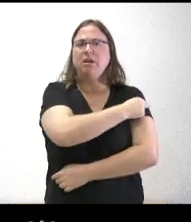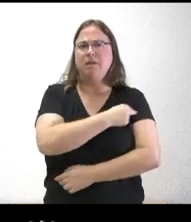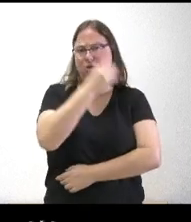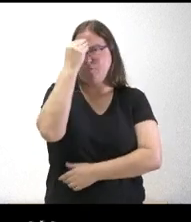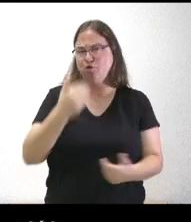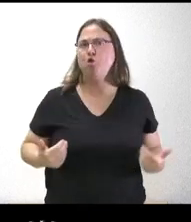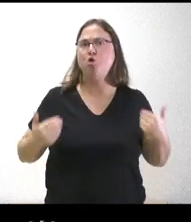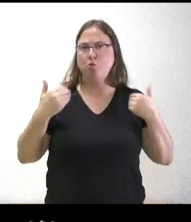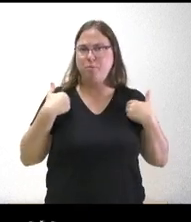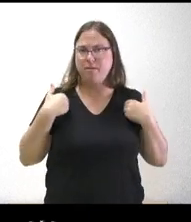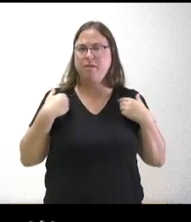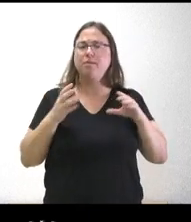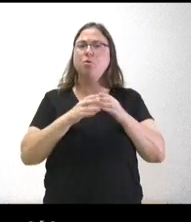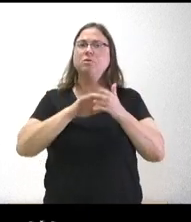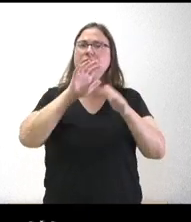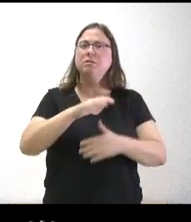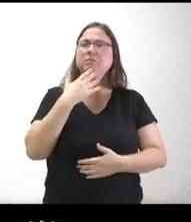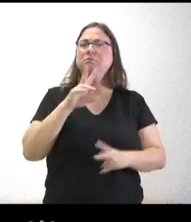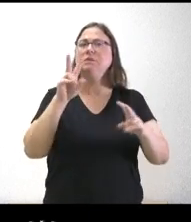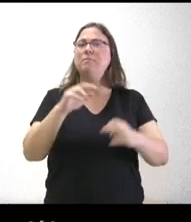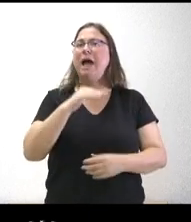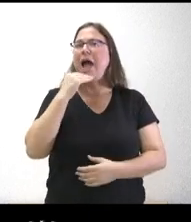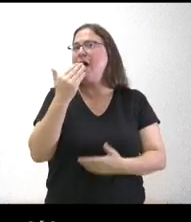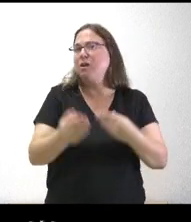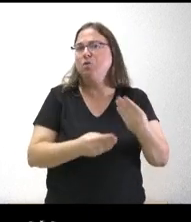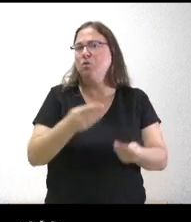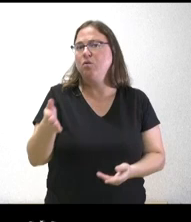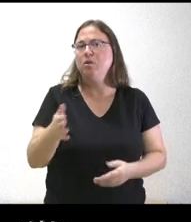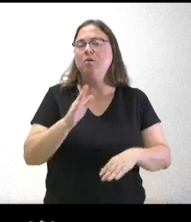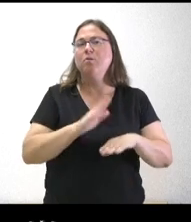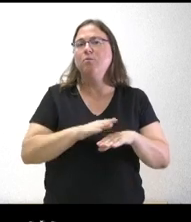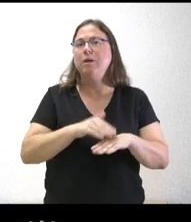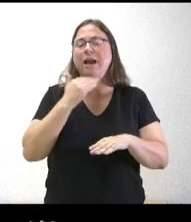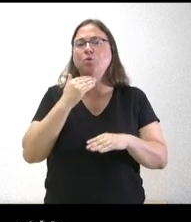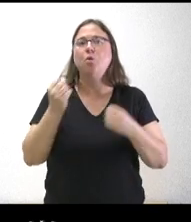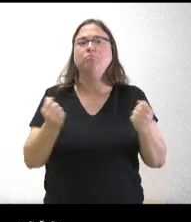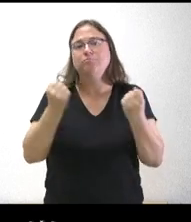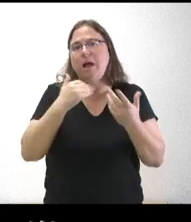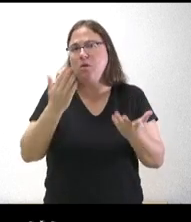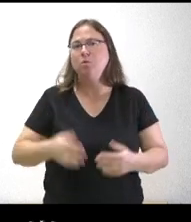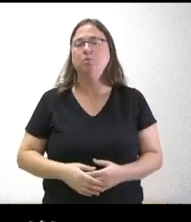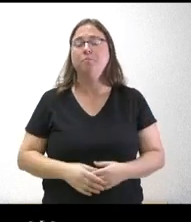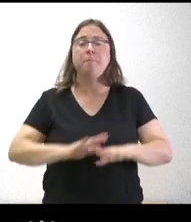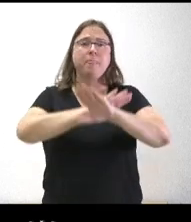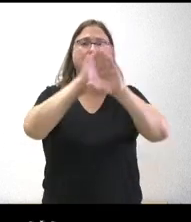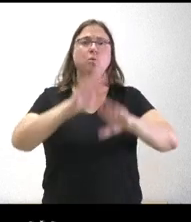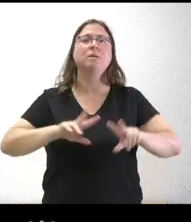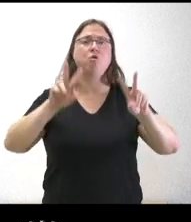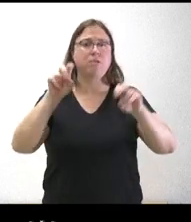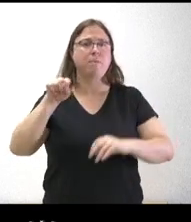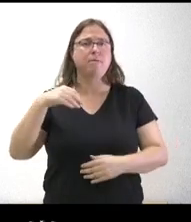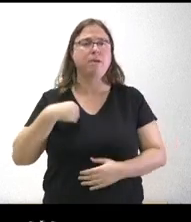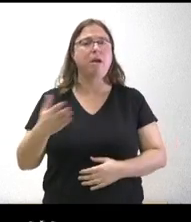que tiene la Junta entonces yo no sé si en ese sentido está llevando a cabo alguna actuación y por último sobre este tema